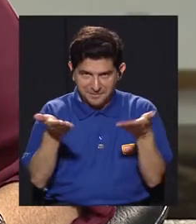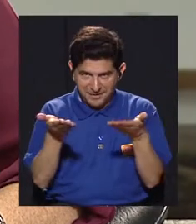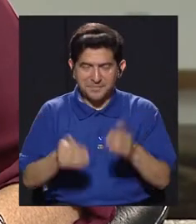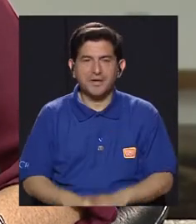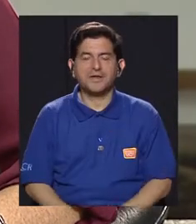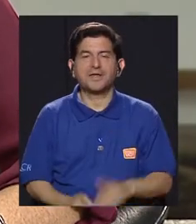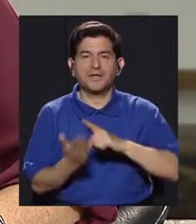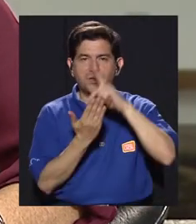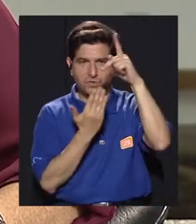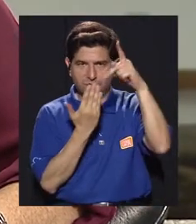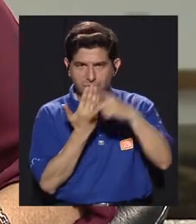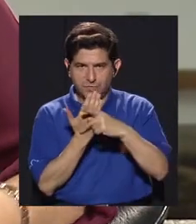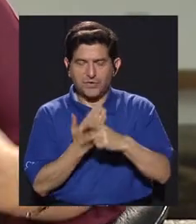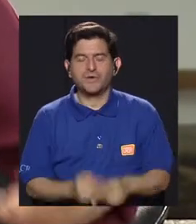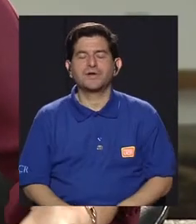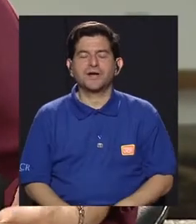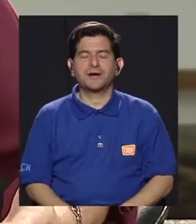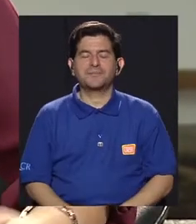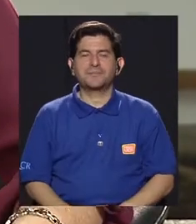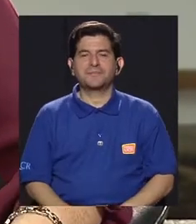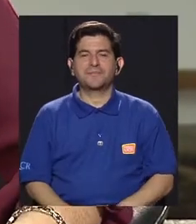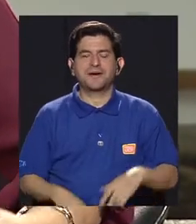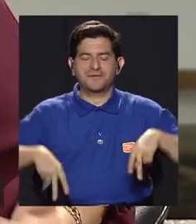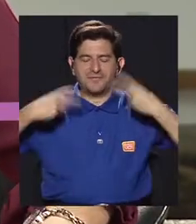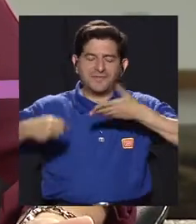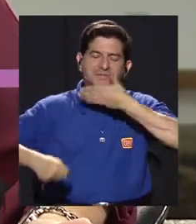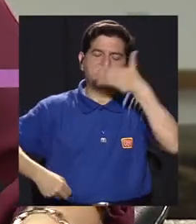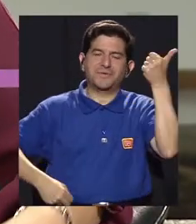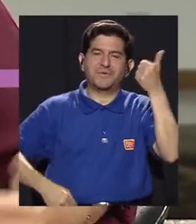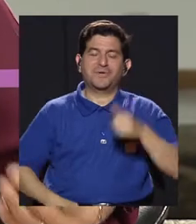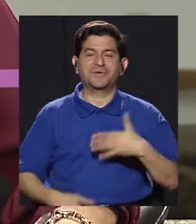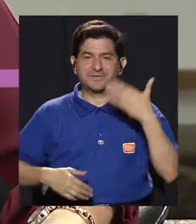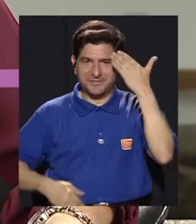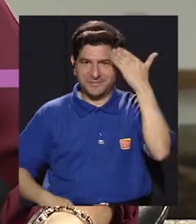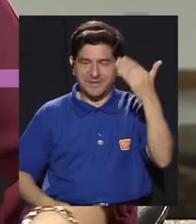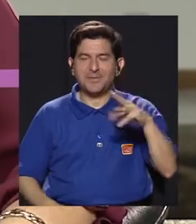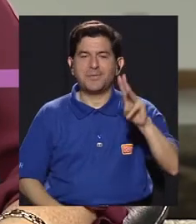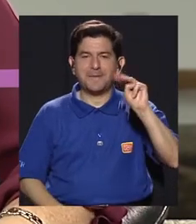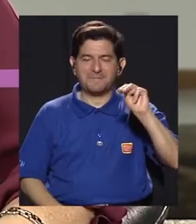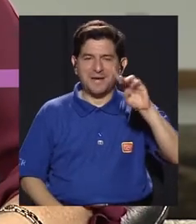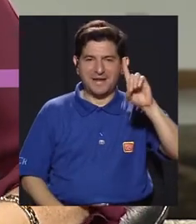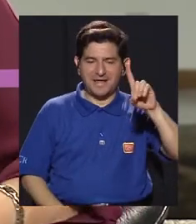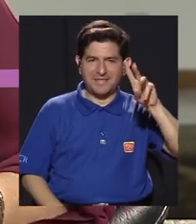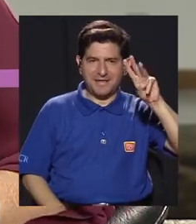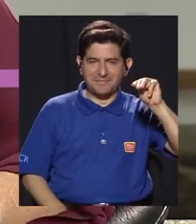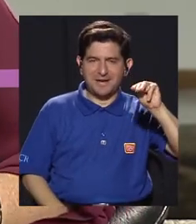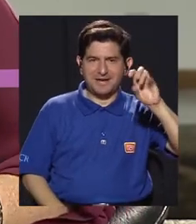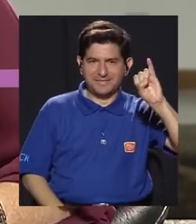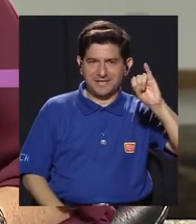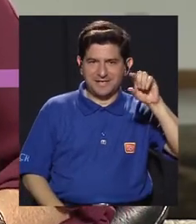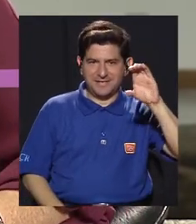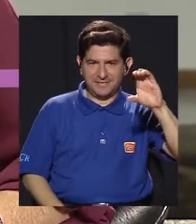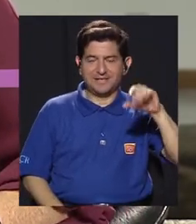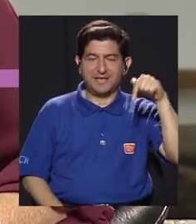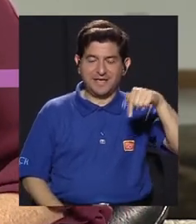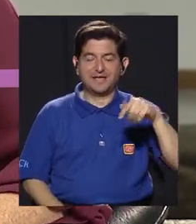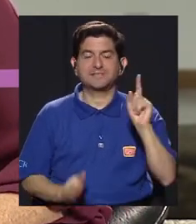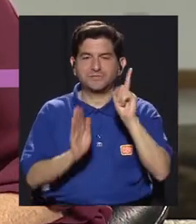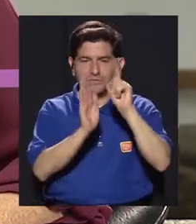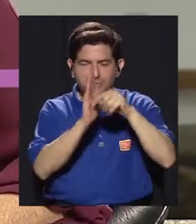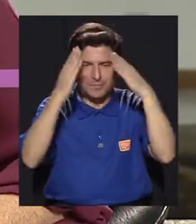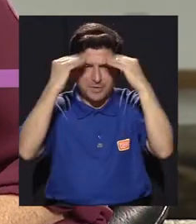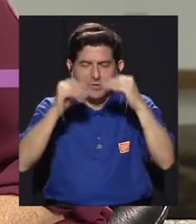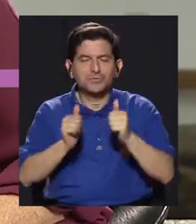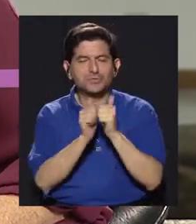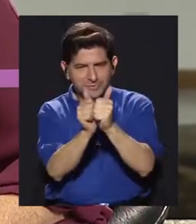Bienvenidos a un programa Mamás de su telerevista Vivir Mejor. Les saluda María del Mar Izaguirre Sedeño y estaré con